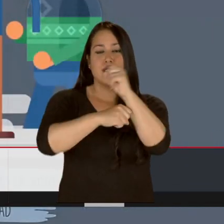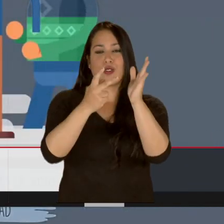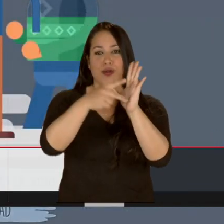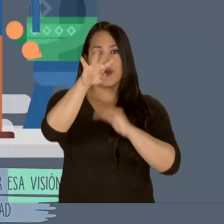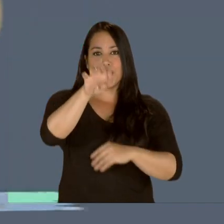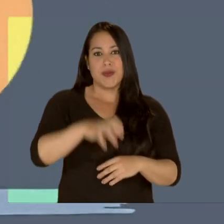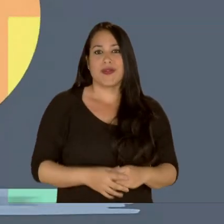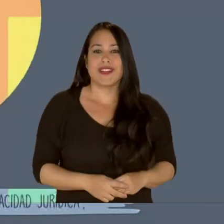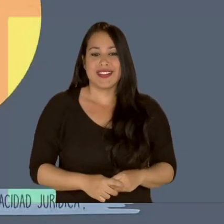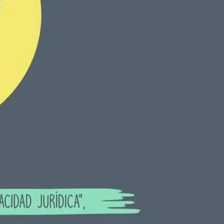Discapacidad en 2009. Discapacidad en 2009.